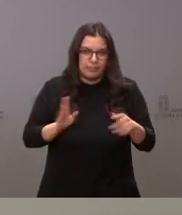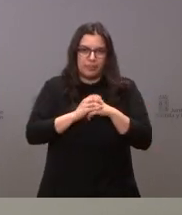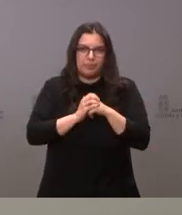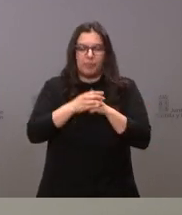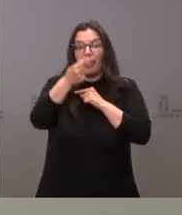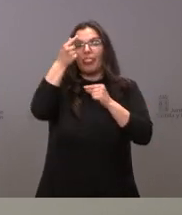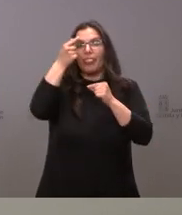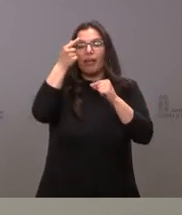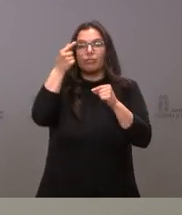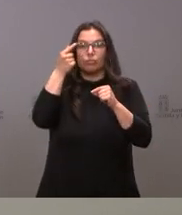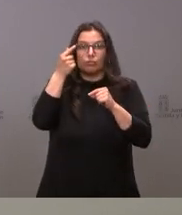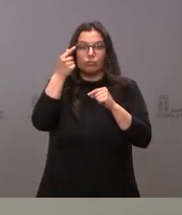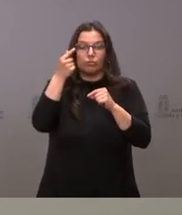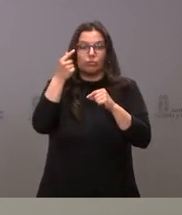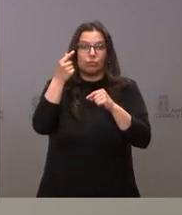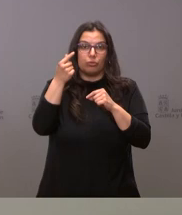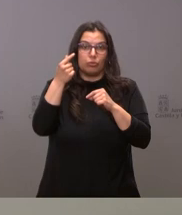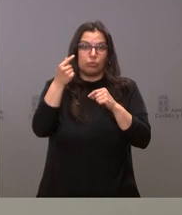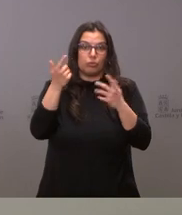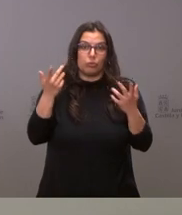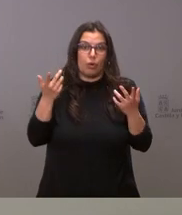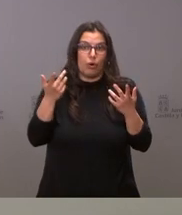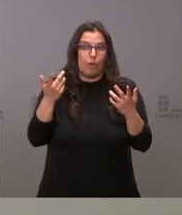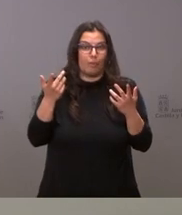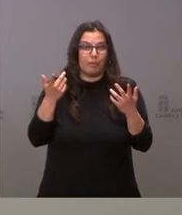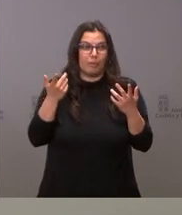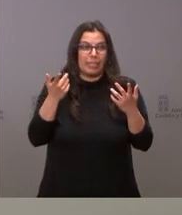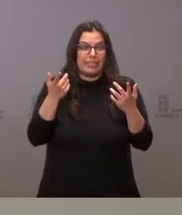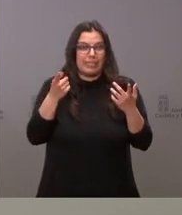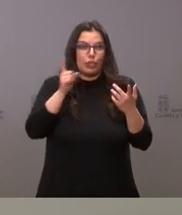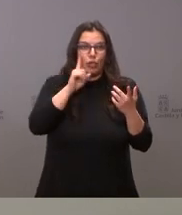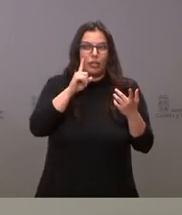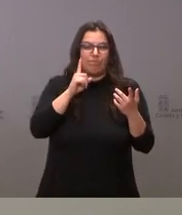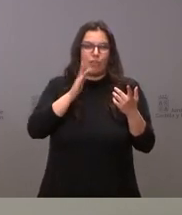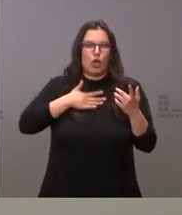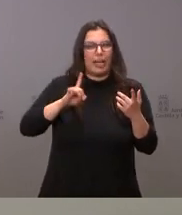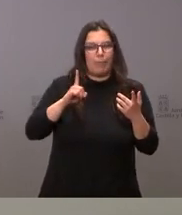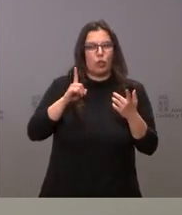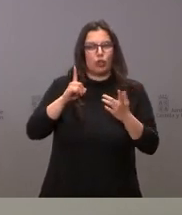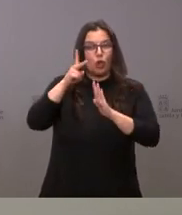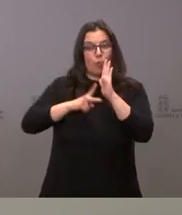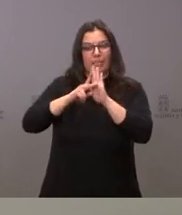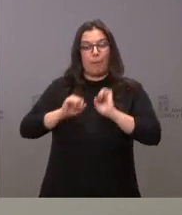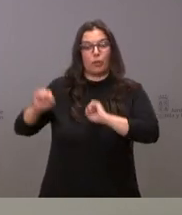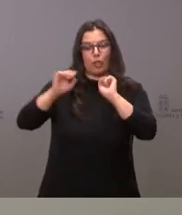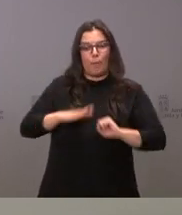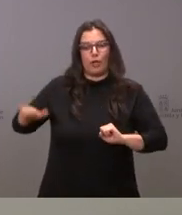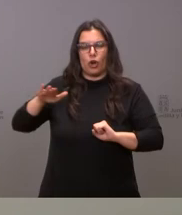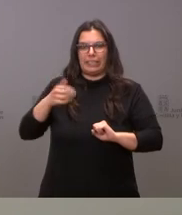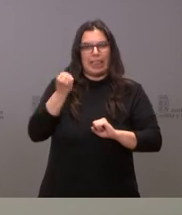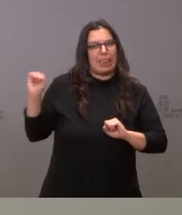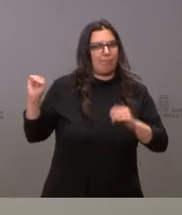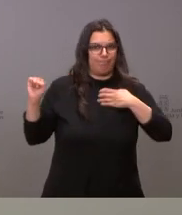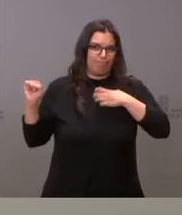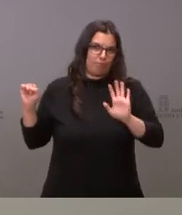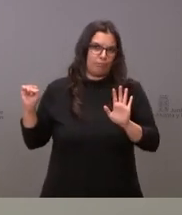ofrecer para tampoco atentar con esta normativa de protección de los menores y por tanto evitar también